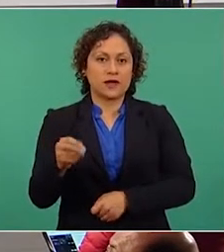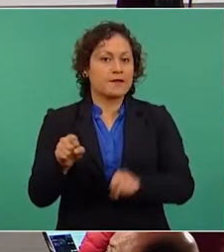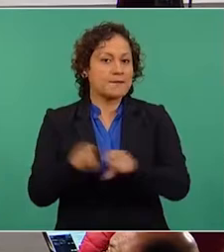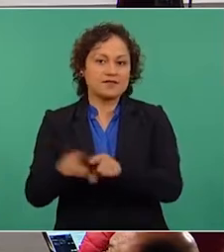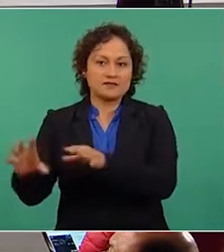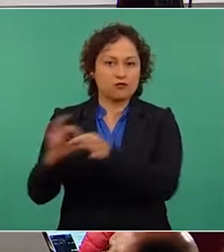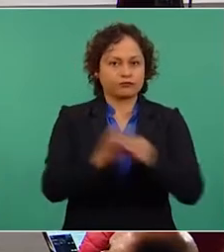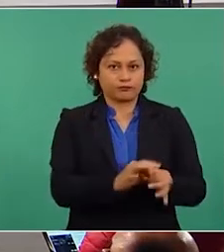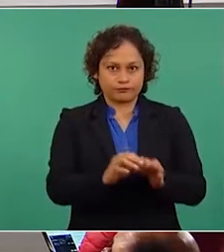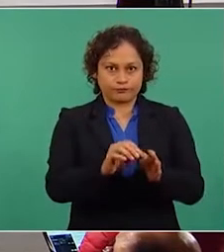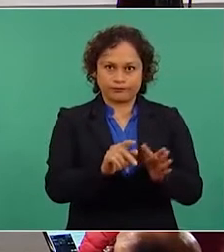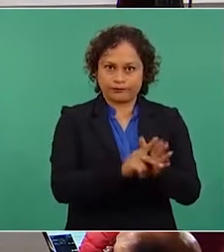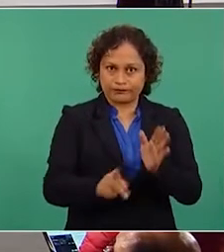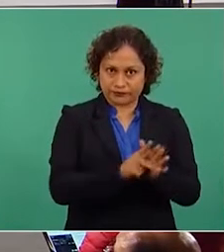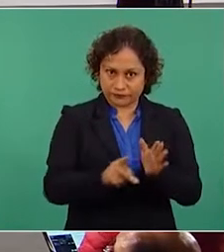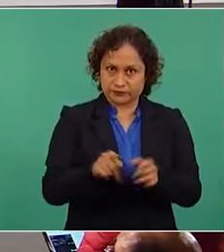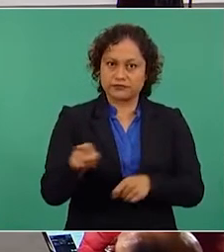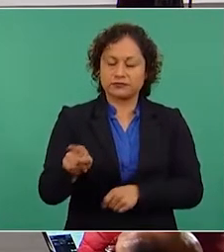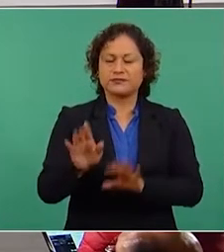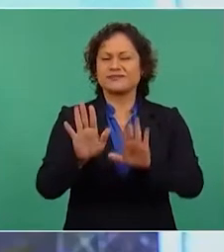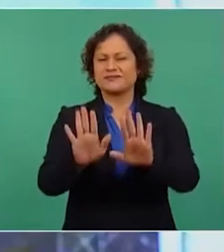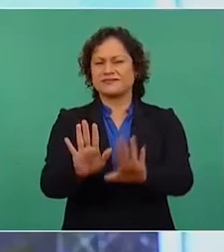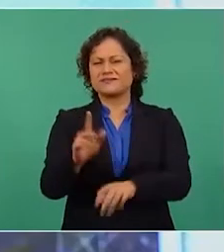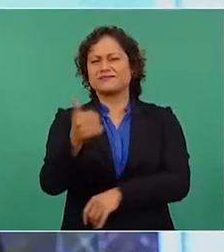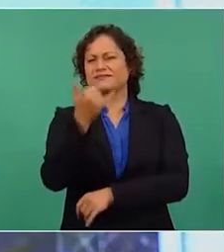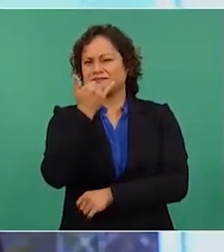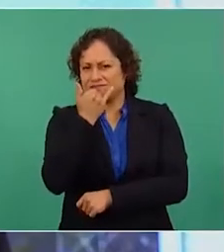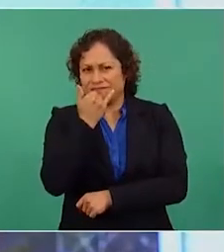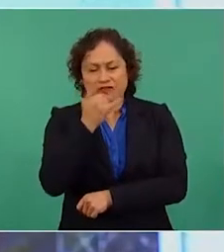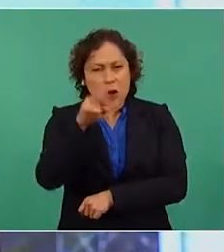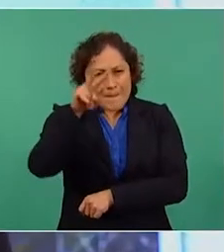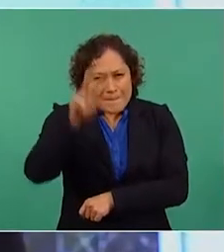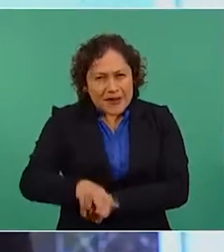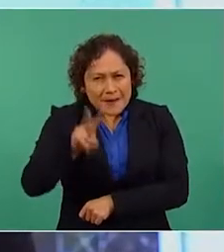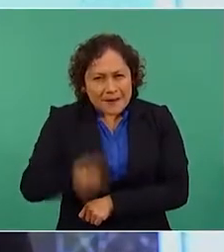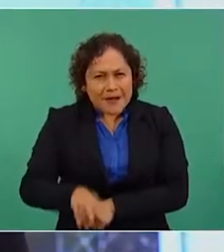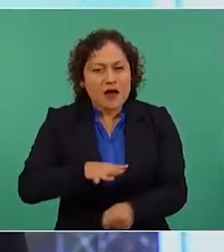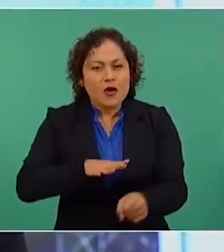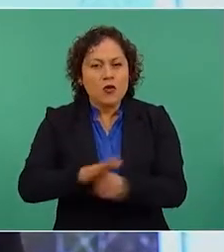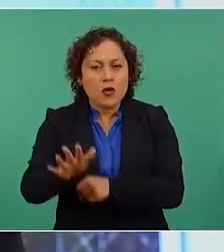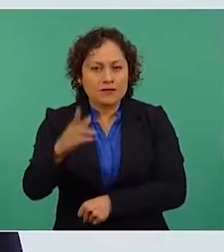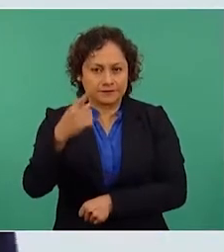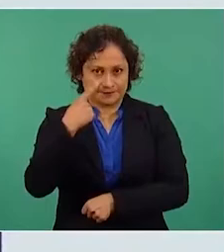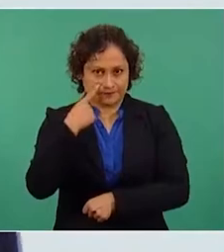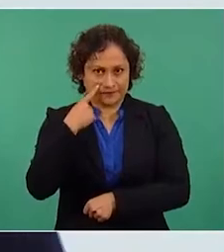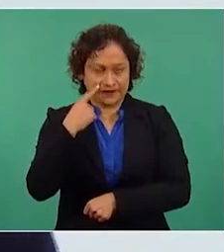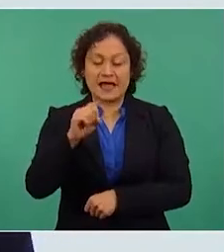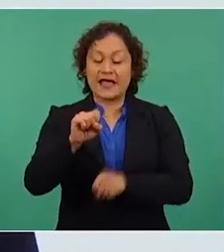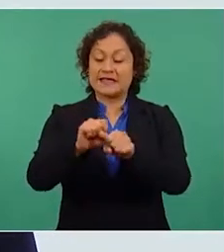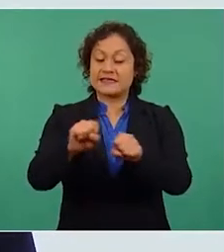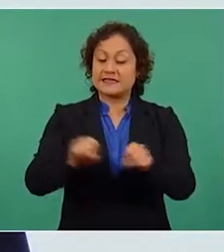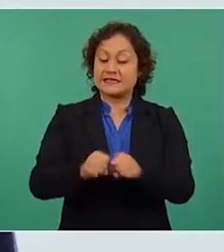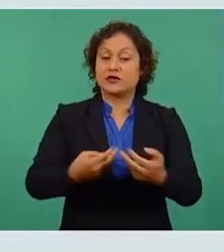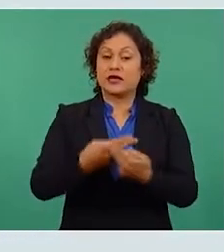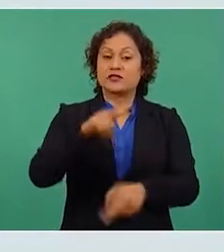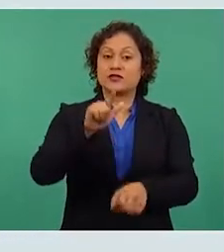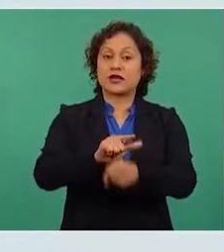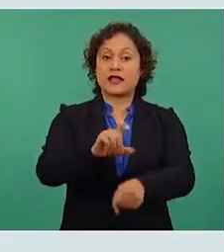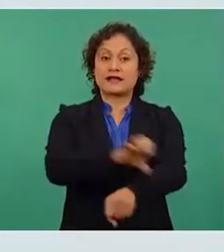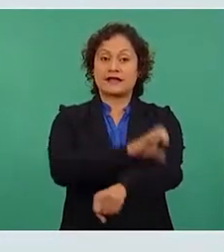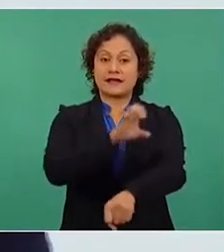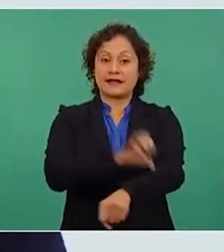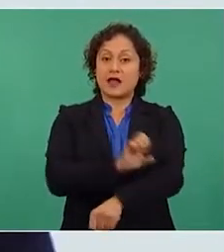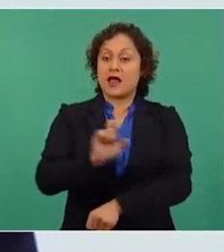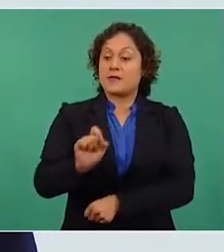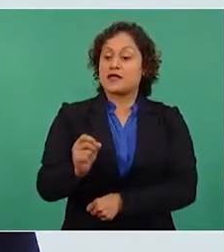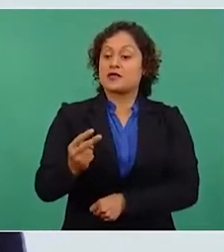Pero ¿cuáles son los hechos reales? De acuerdo con el Centro Nacional de Control de Energía, el 22 de octubre pasado se